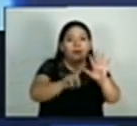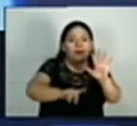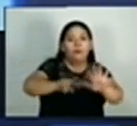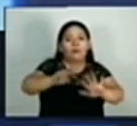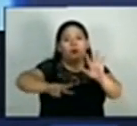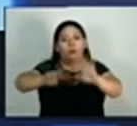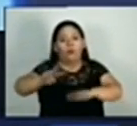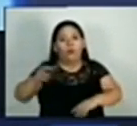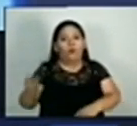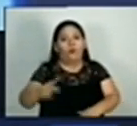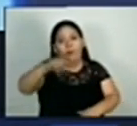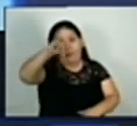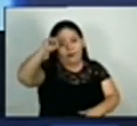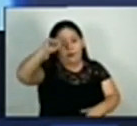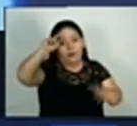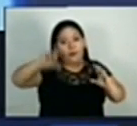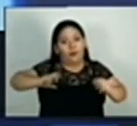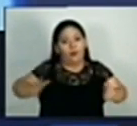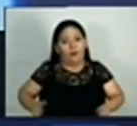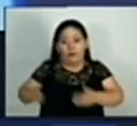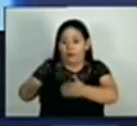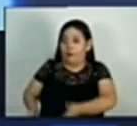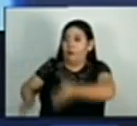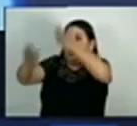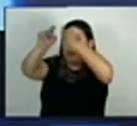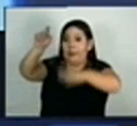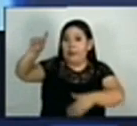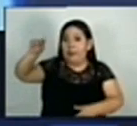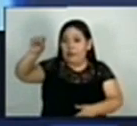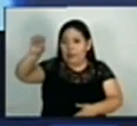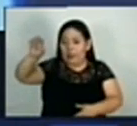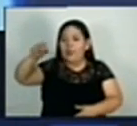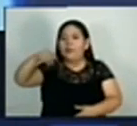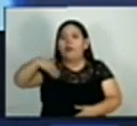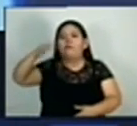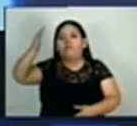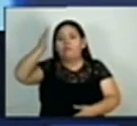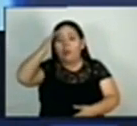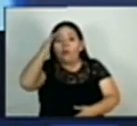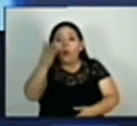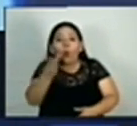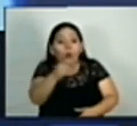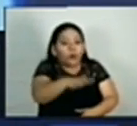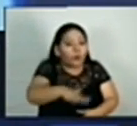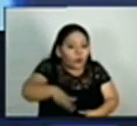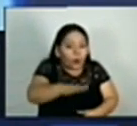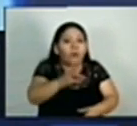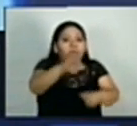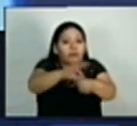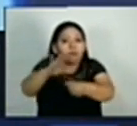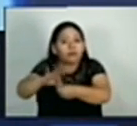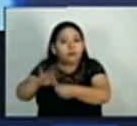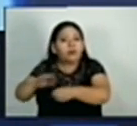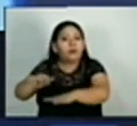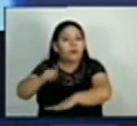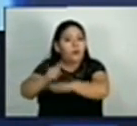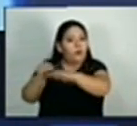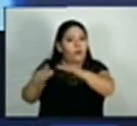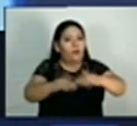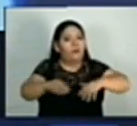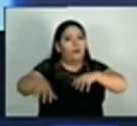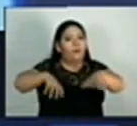funcionarios. El Tribunal Supremo Electoral ya tiene establecido el número de centros de votación que instalarán a nivel